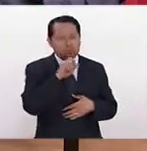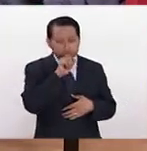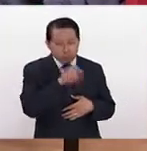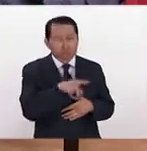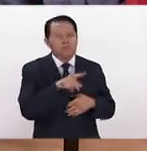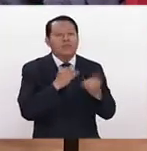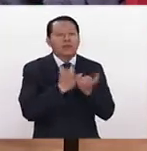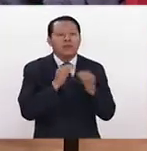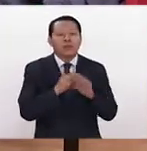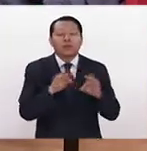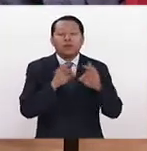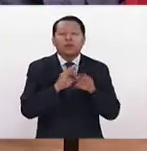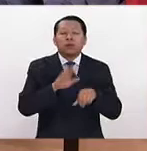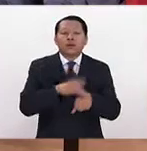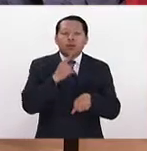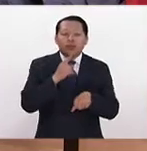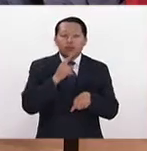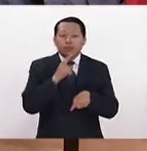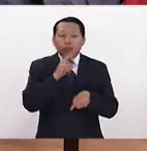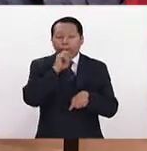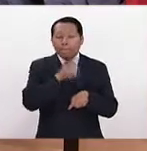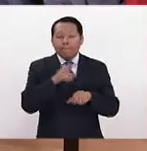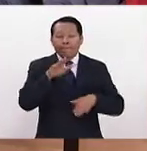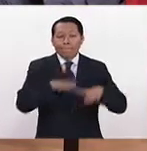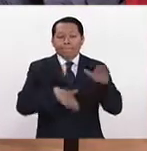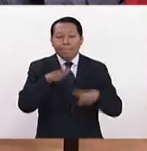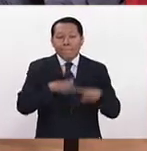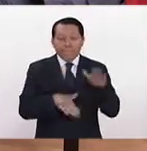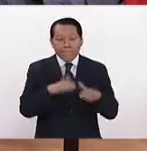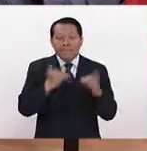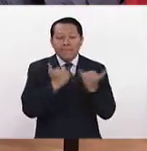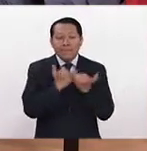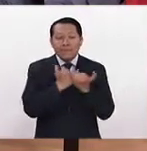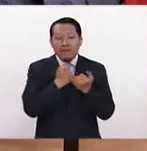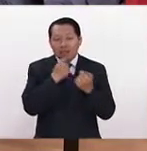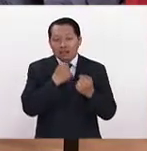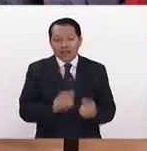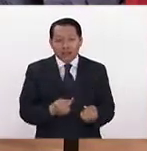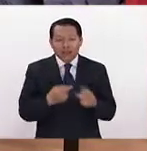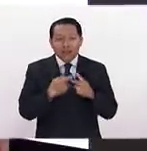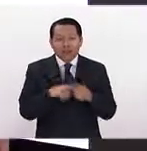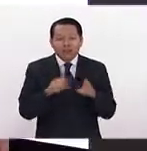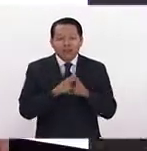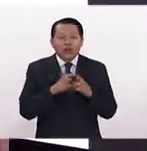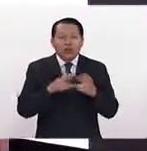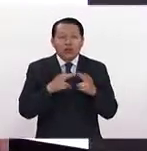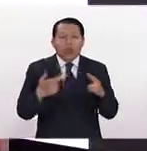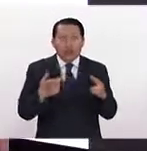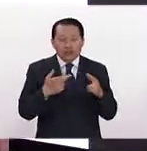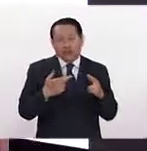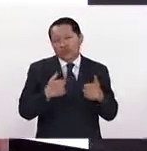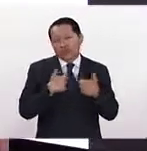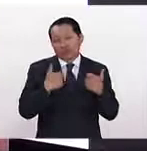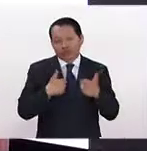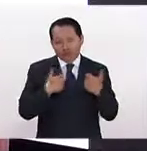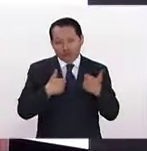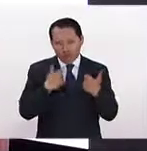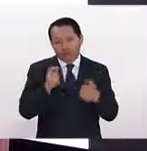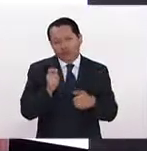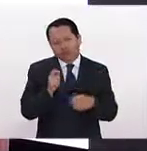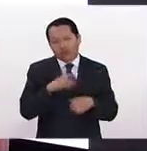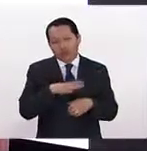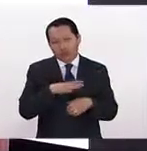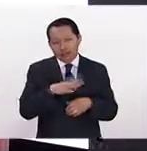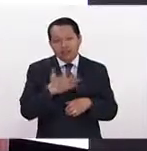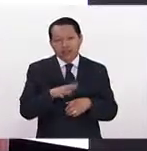también qué importante lo que dice Omar, porque muchas veces los niños están empezando relaciones muy chicos, relaciones de pareja, digamos,